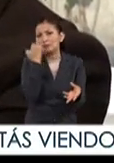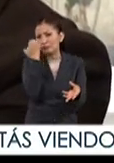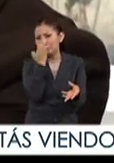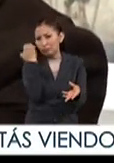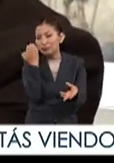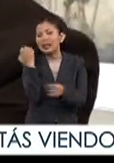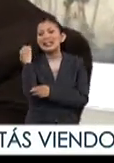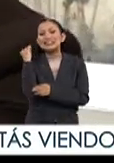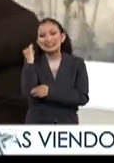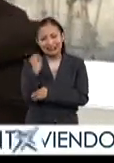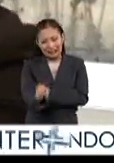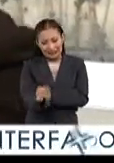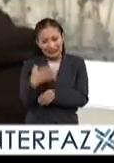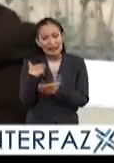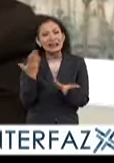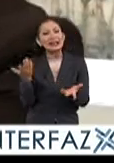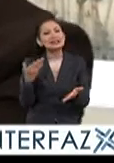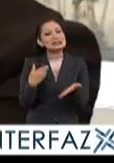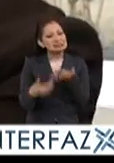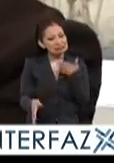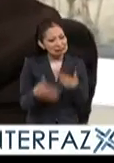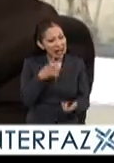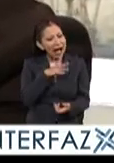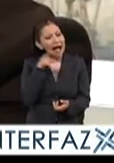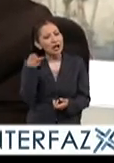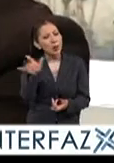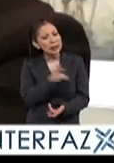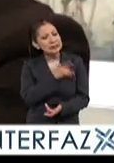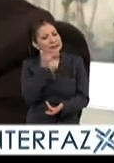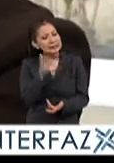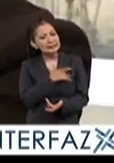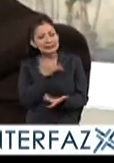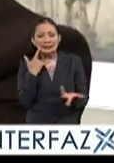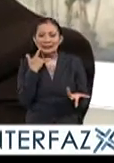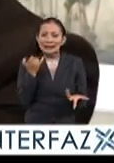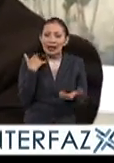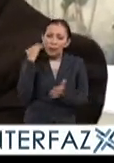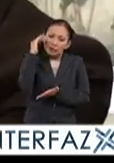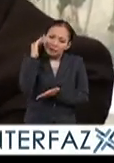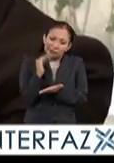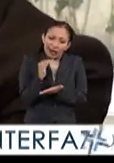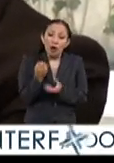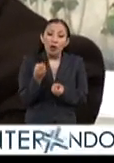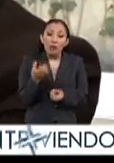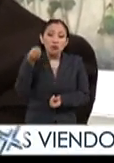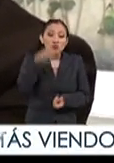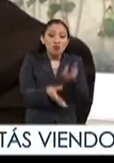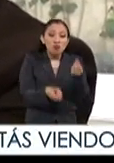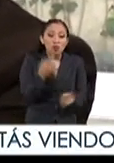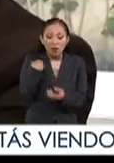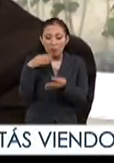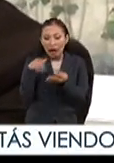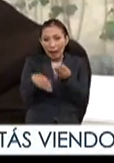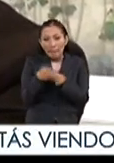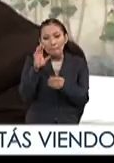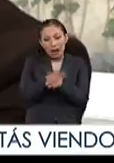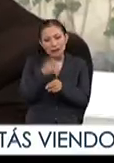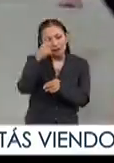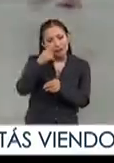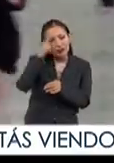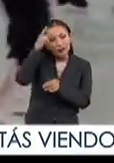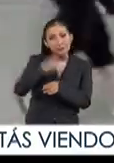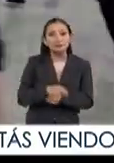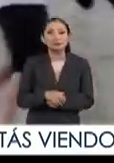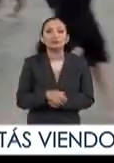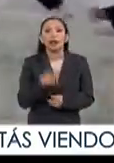Sí, de todas formas, hay como una sensación de tratar de bajar la cantidad de indicadores justamente para que sean más manejables.